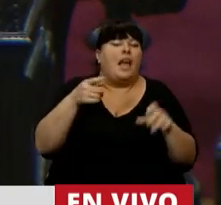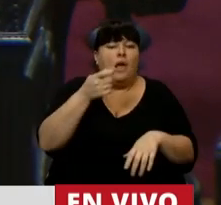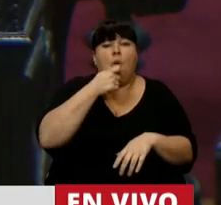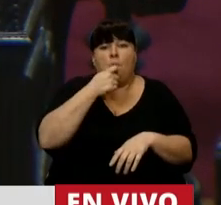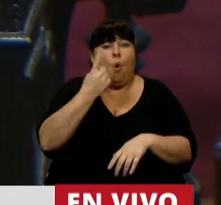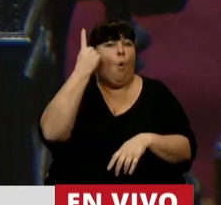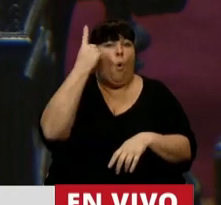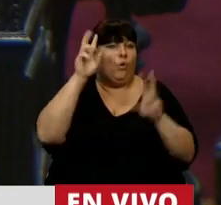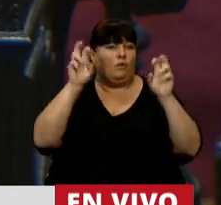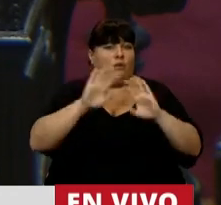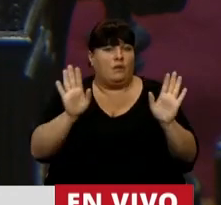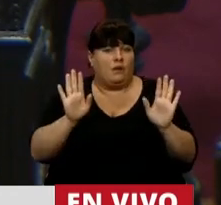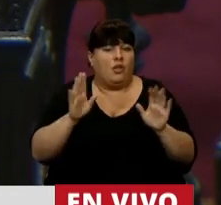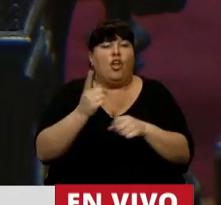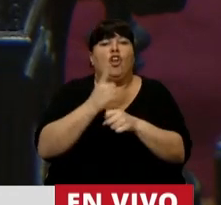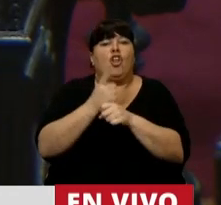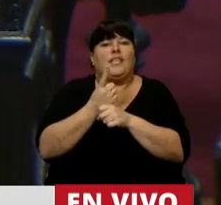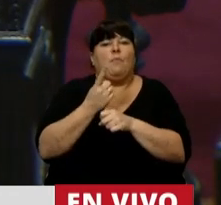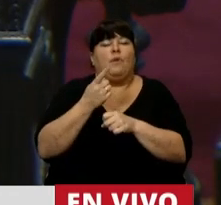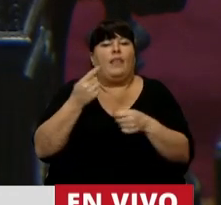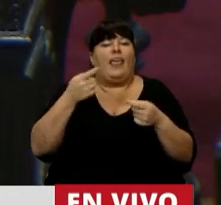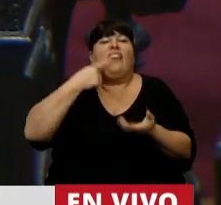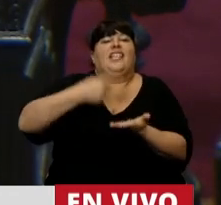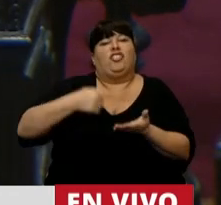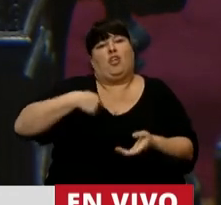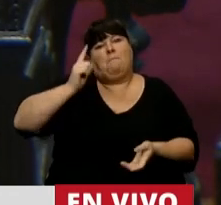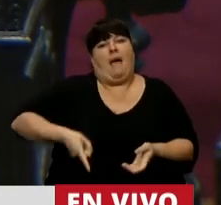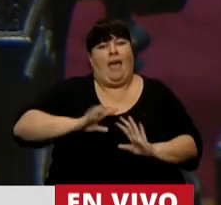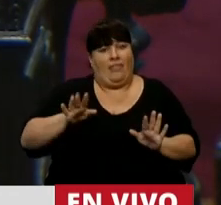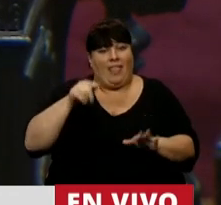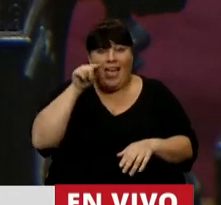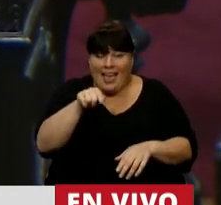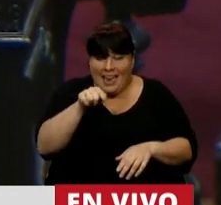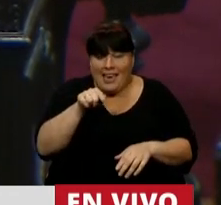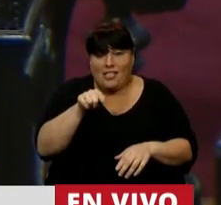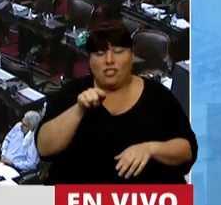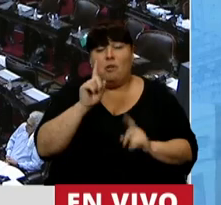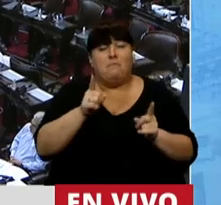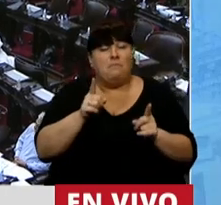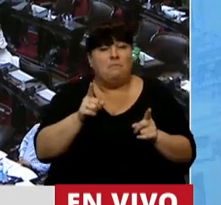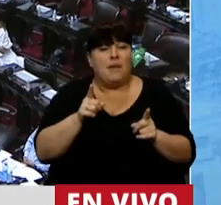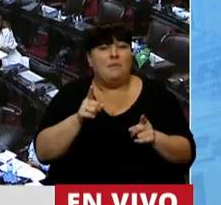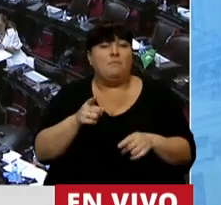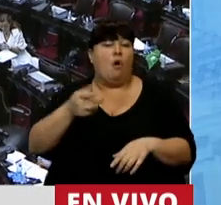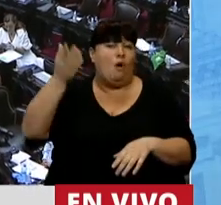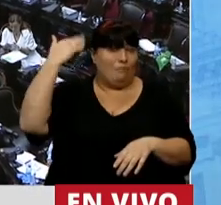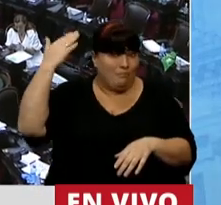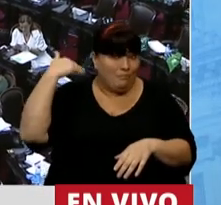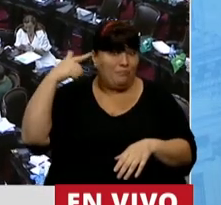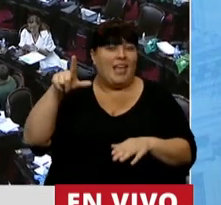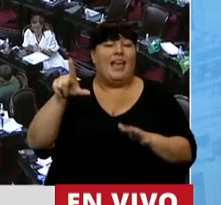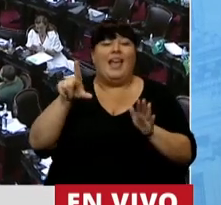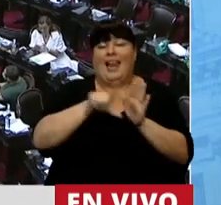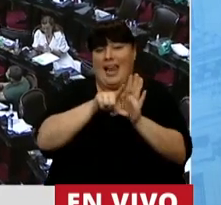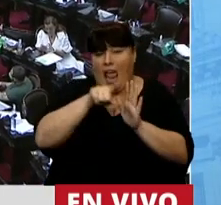Tienen una primera condición, que no pueden ser excepciones arbitrarias. Esas excepciones son las que en su momento el